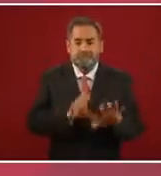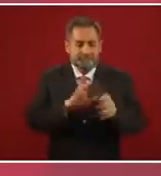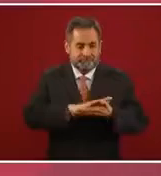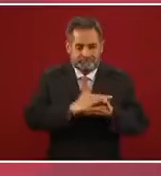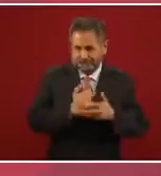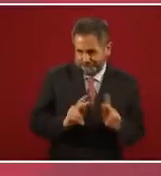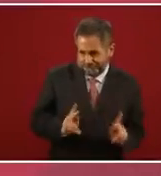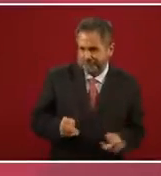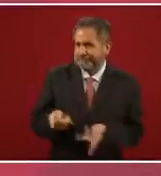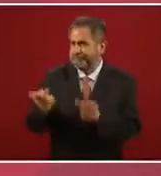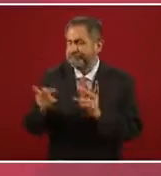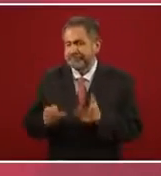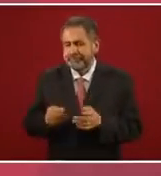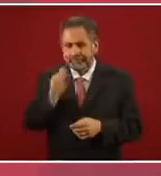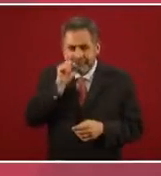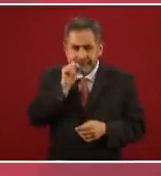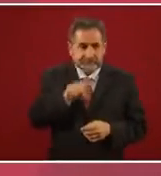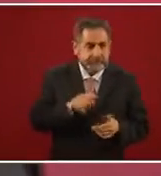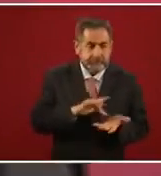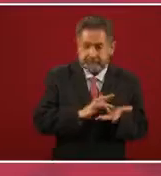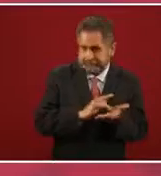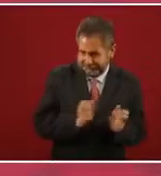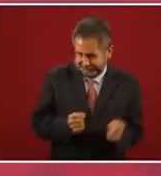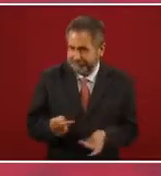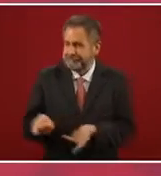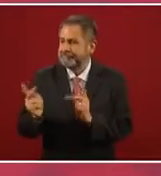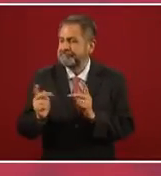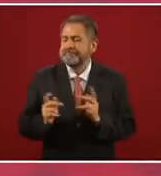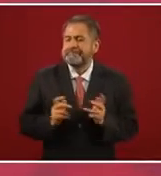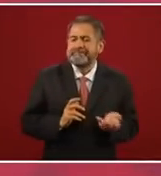y te vendo medicinas,